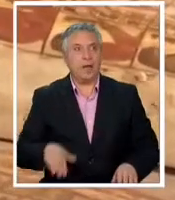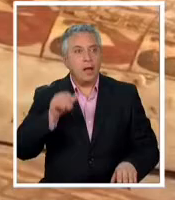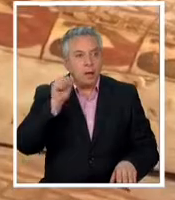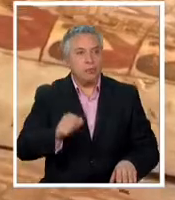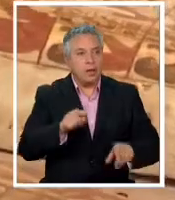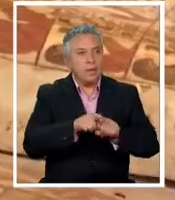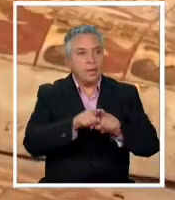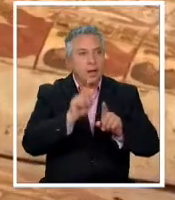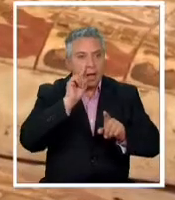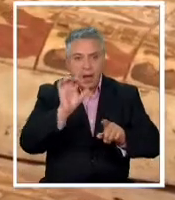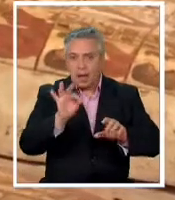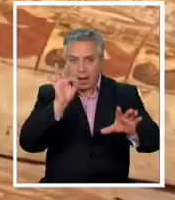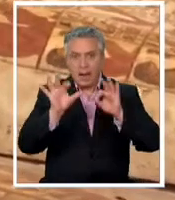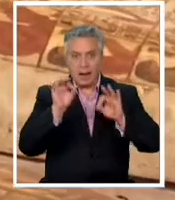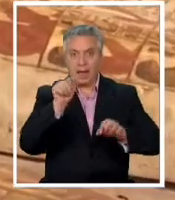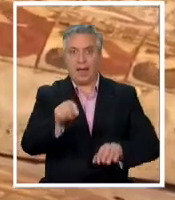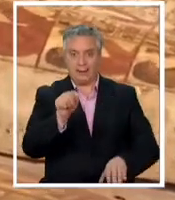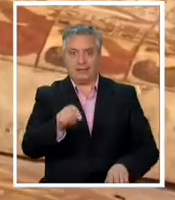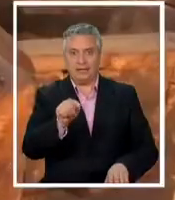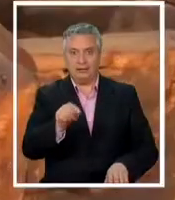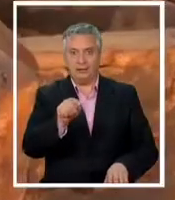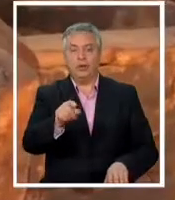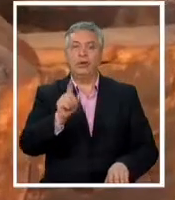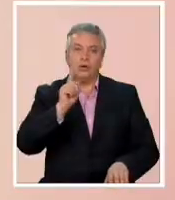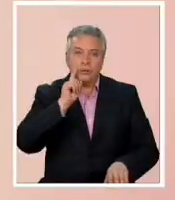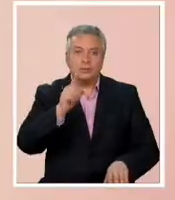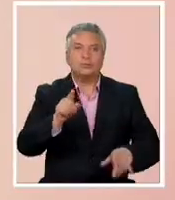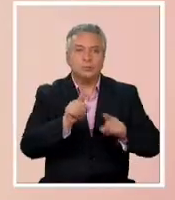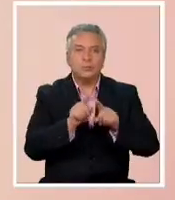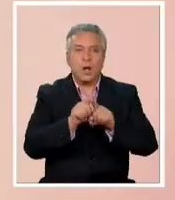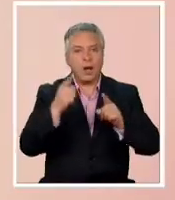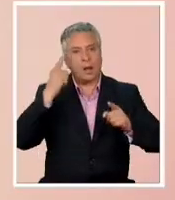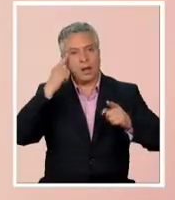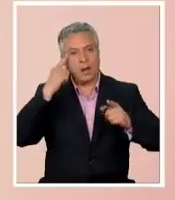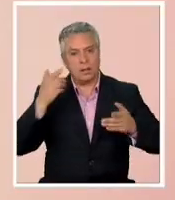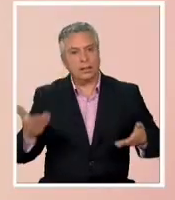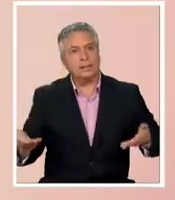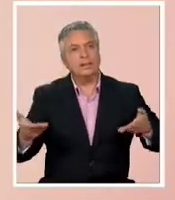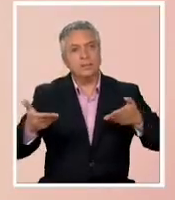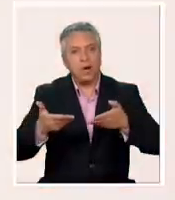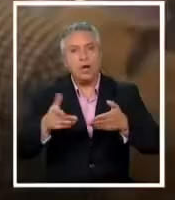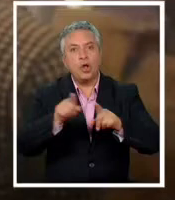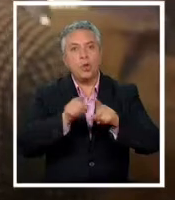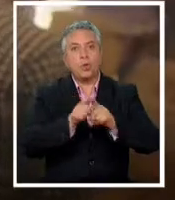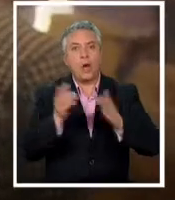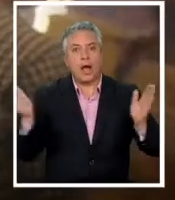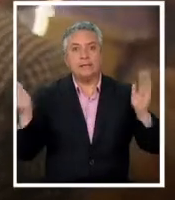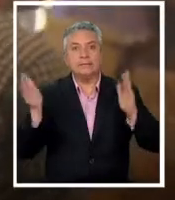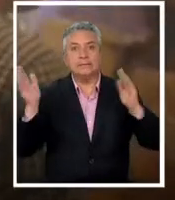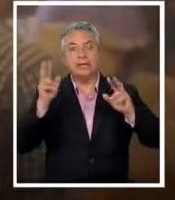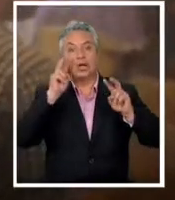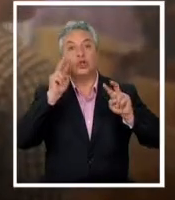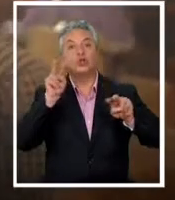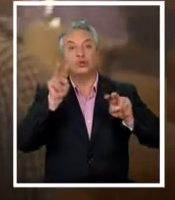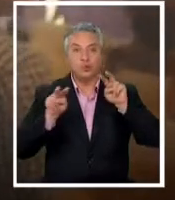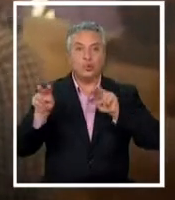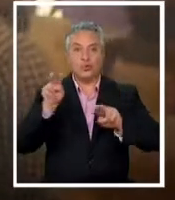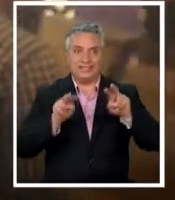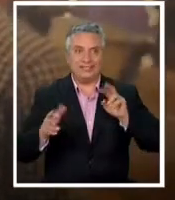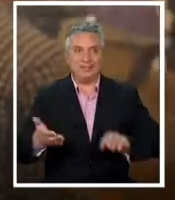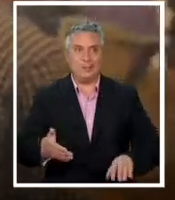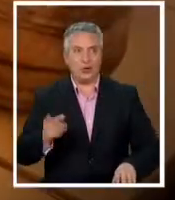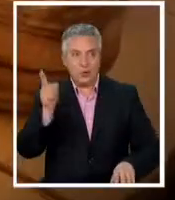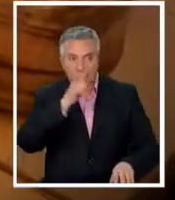publicar estos hallazgos con reestimular un poco el turismo Los tesoros que hacen parte del último